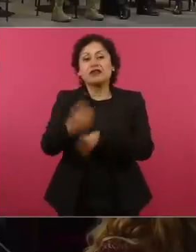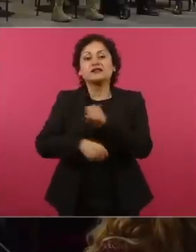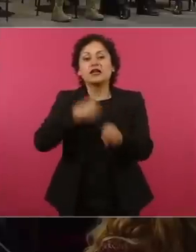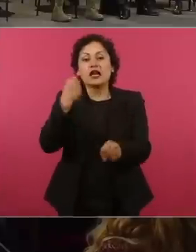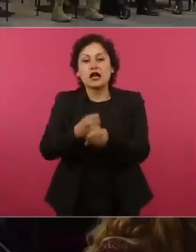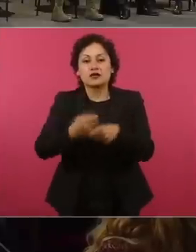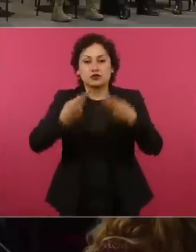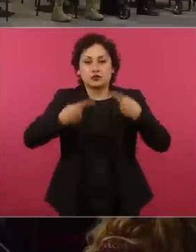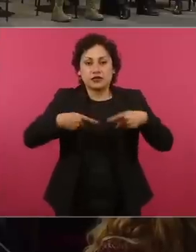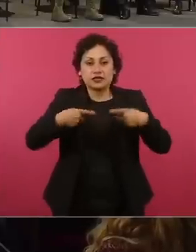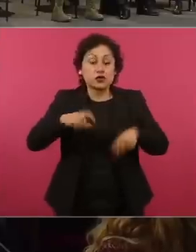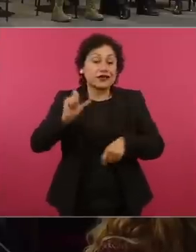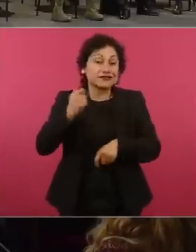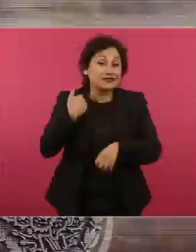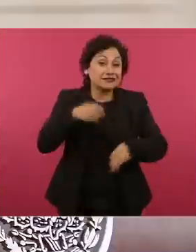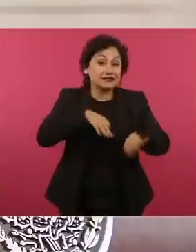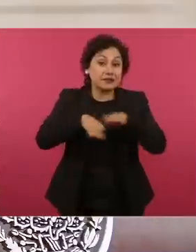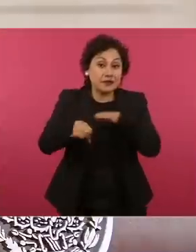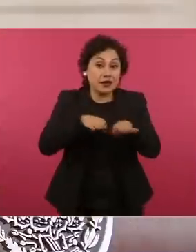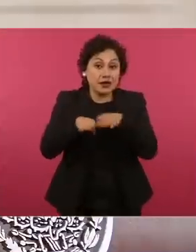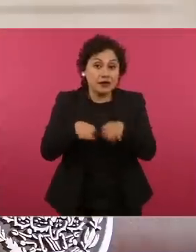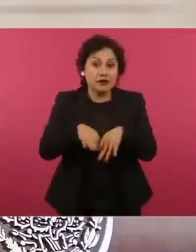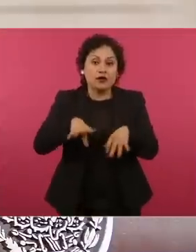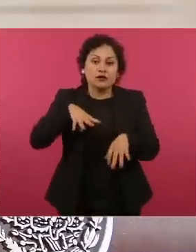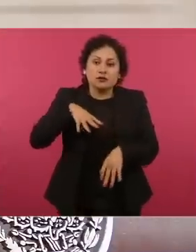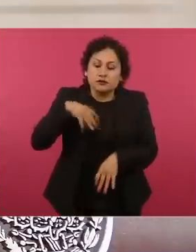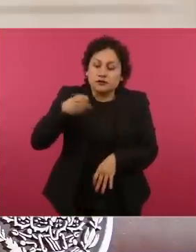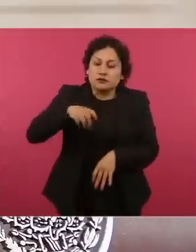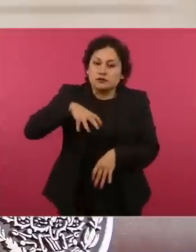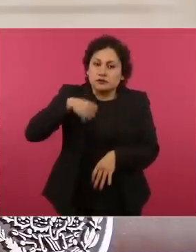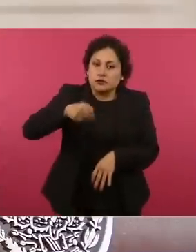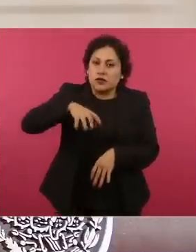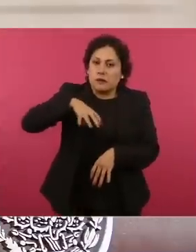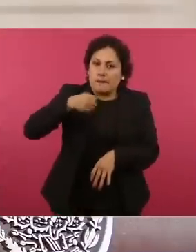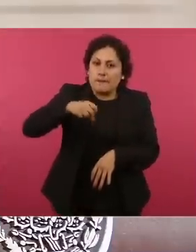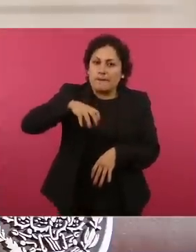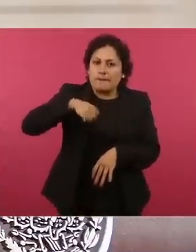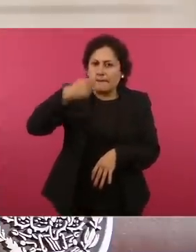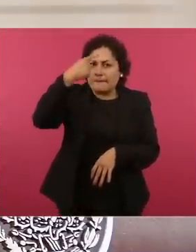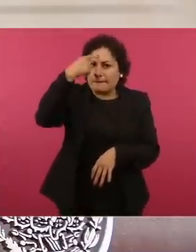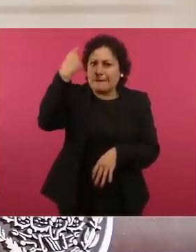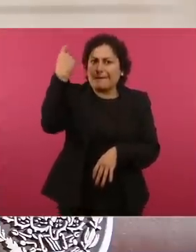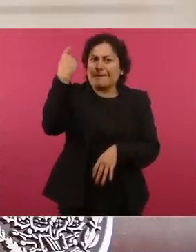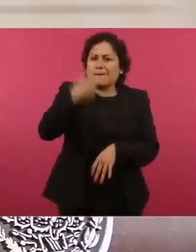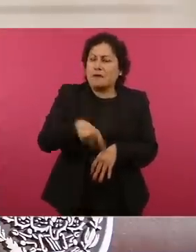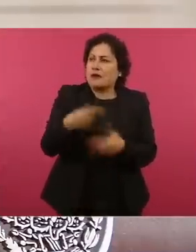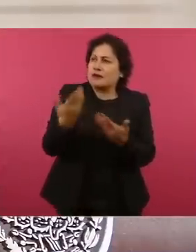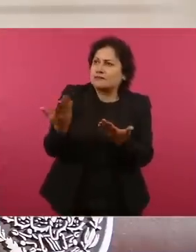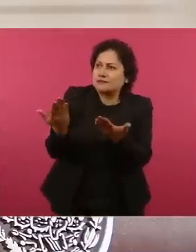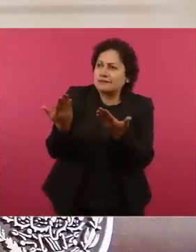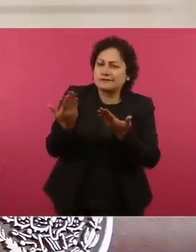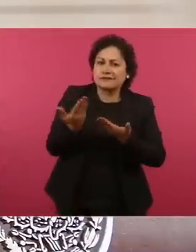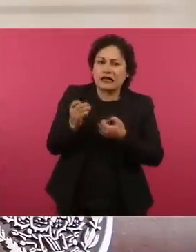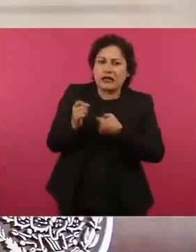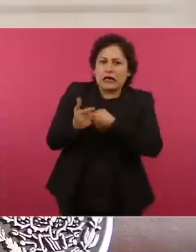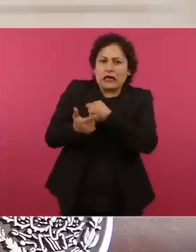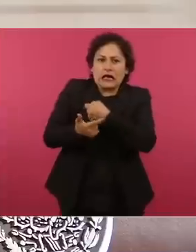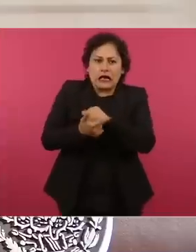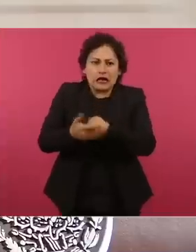trabajadores se ha sostenido para lograr recuperar al menos una parte de las